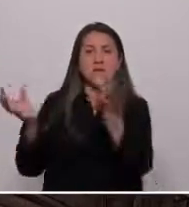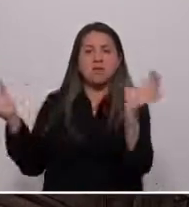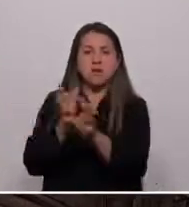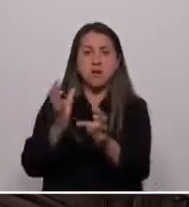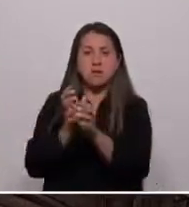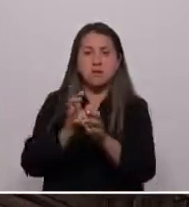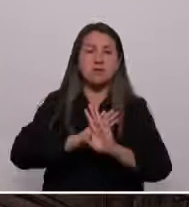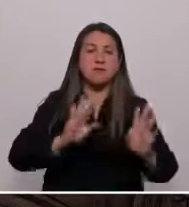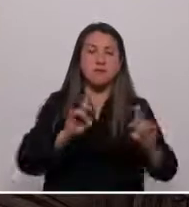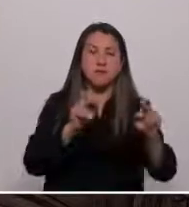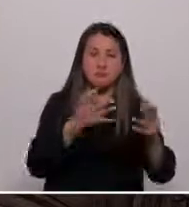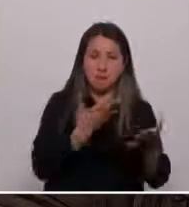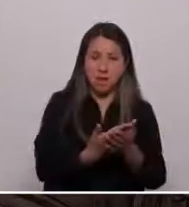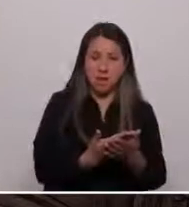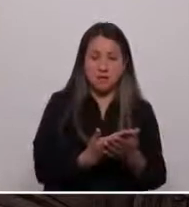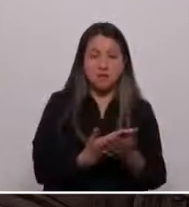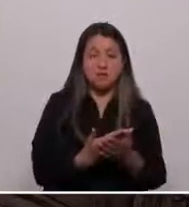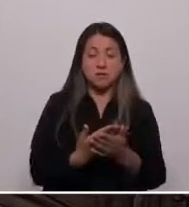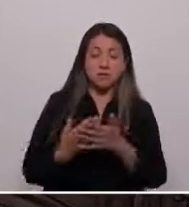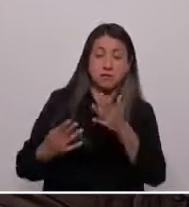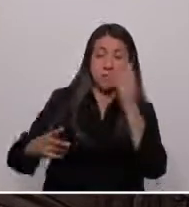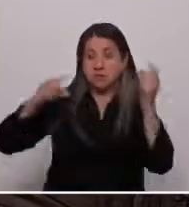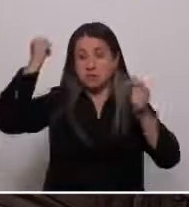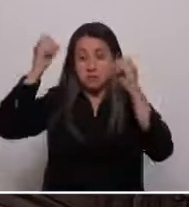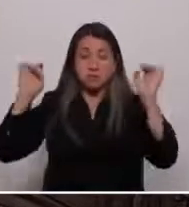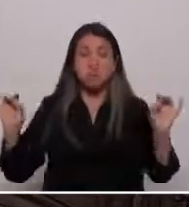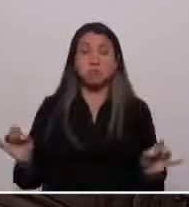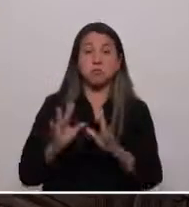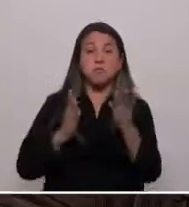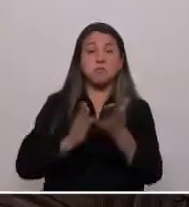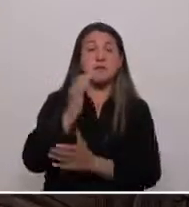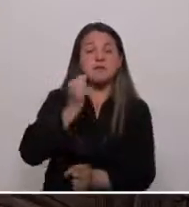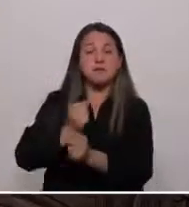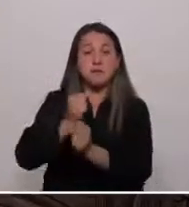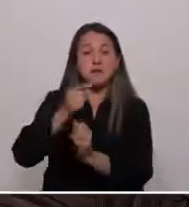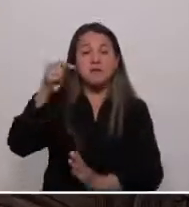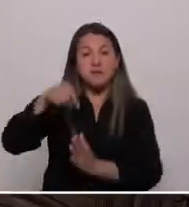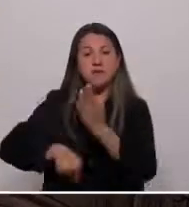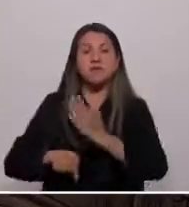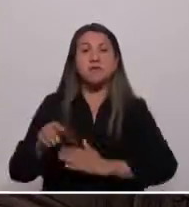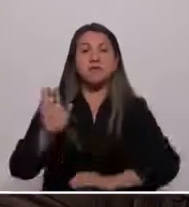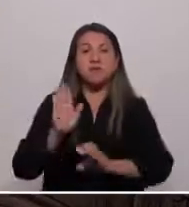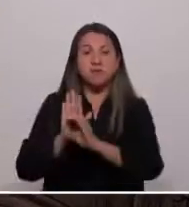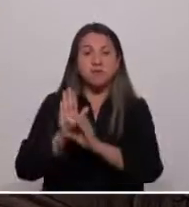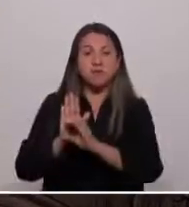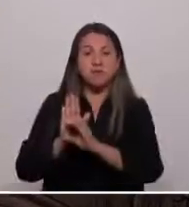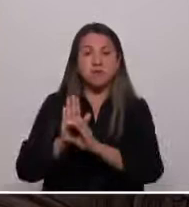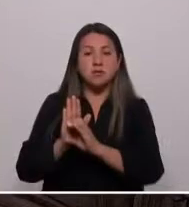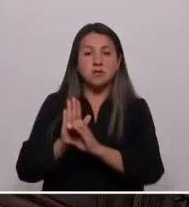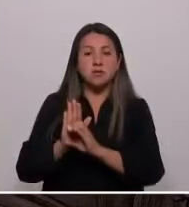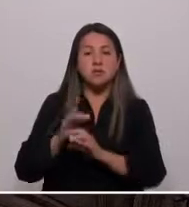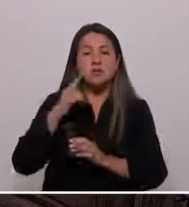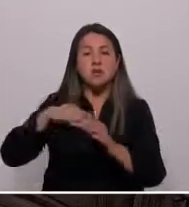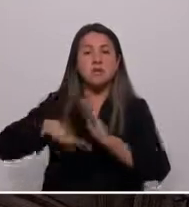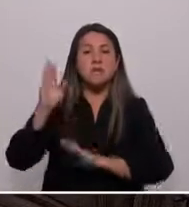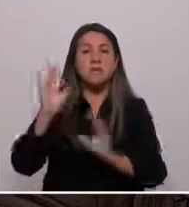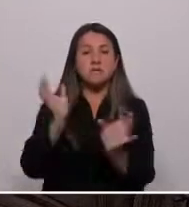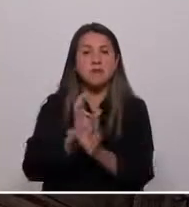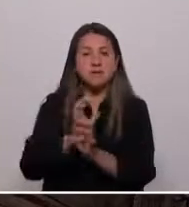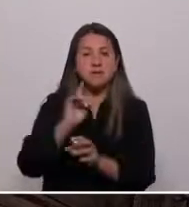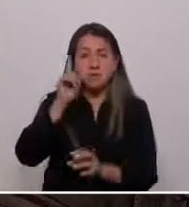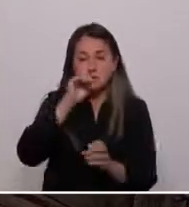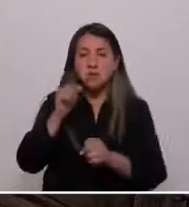no hubo improvisación en el hacer coincidir el inicio de los trabajos de fondo de esta convención con el día de mayor violencia de las últimas décadas,